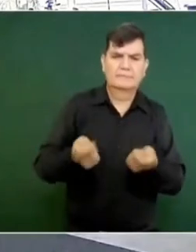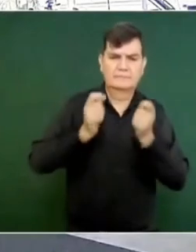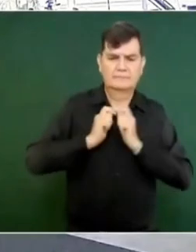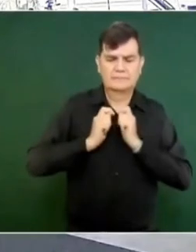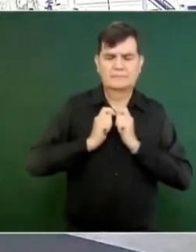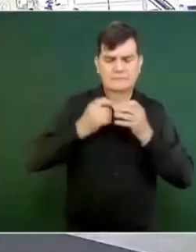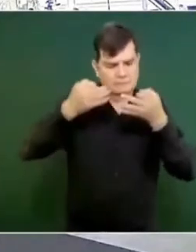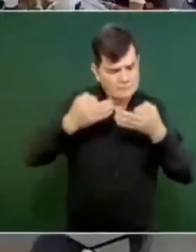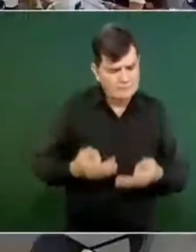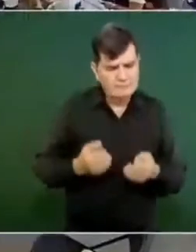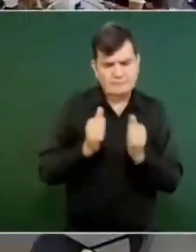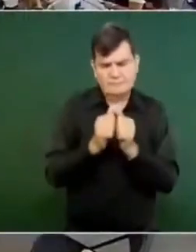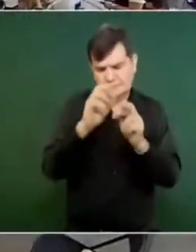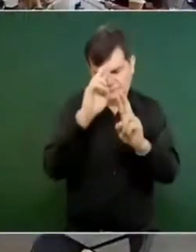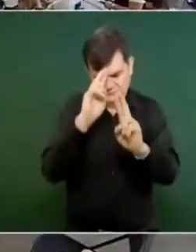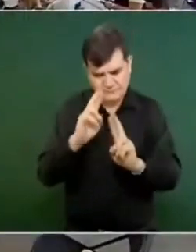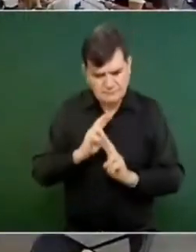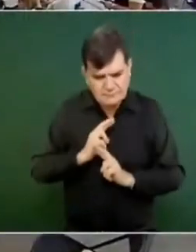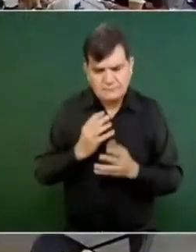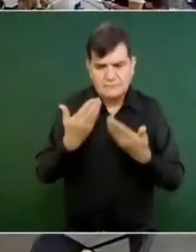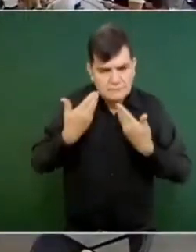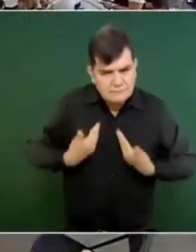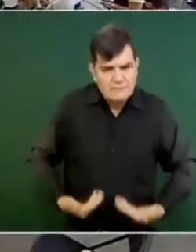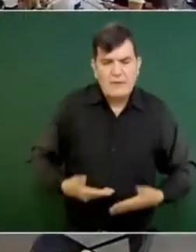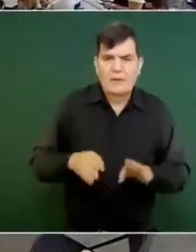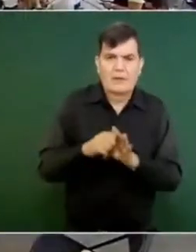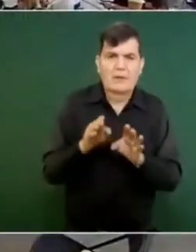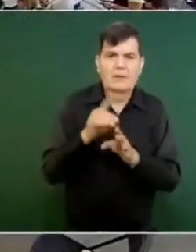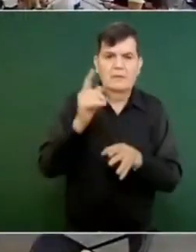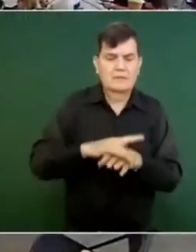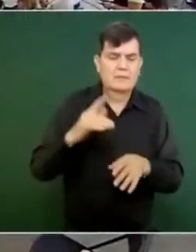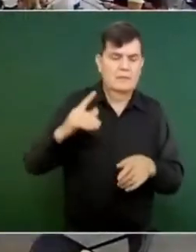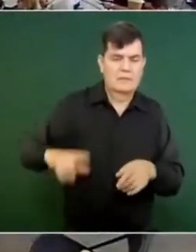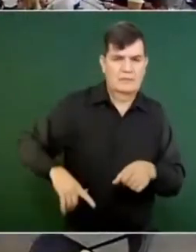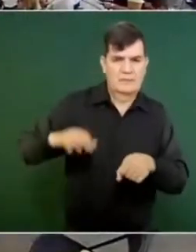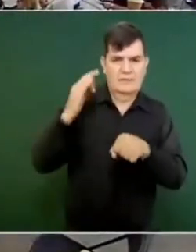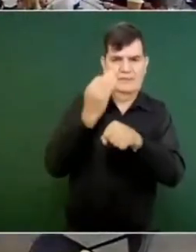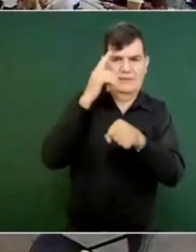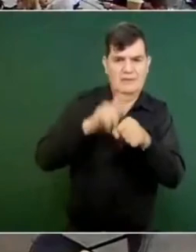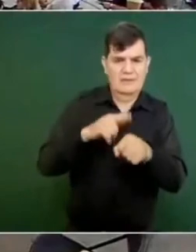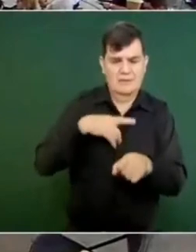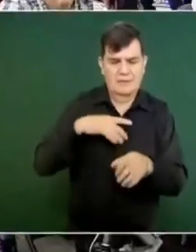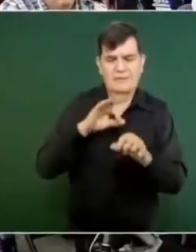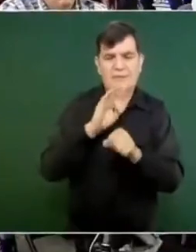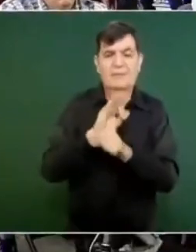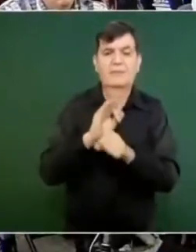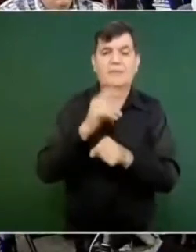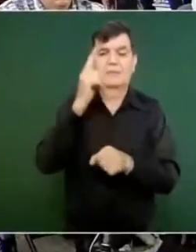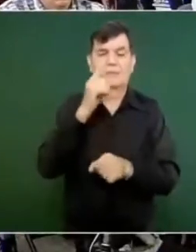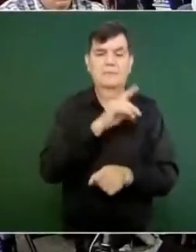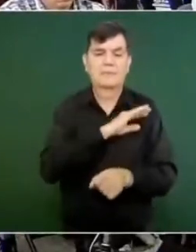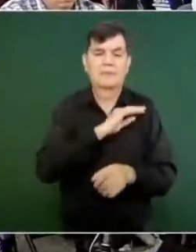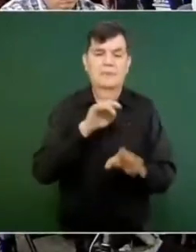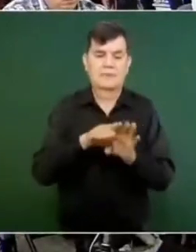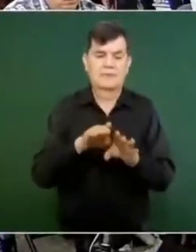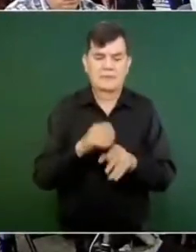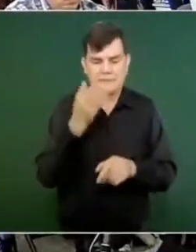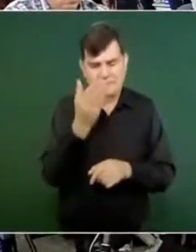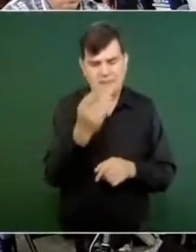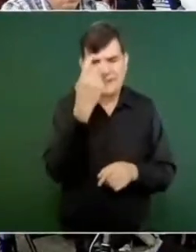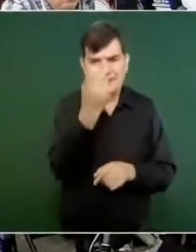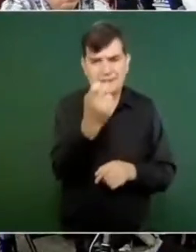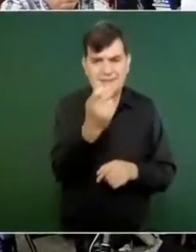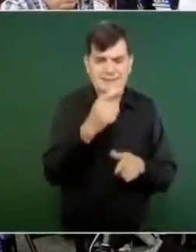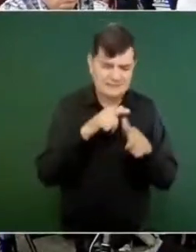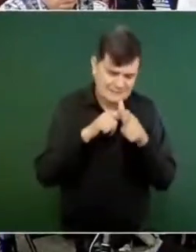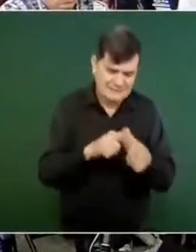de respeto que se ha dado, que se ha impulsado desde el gobierno federal con las medidas, pero en particular ellos piden esto y que